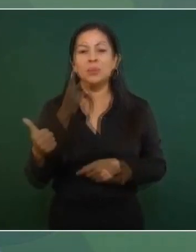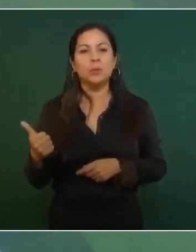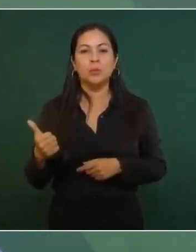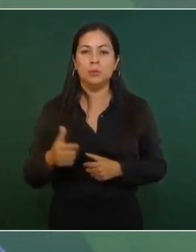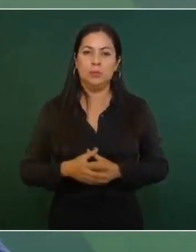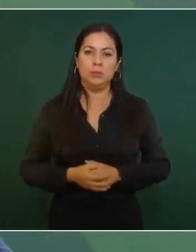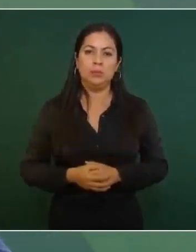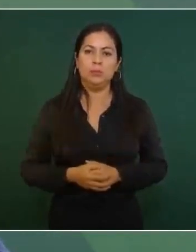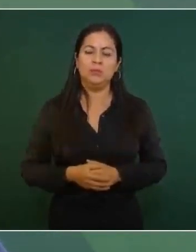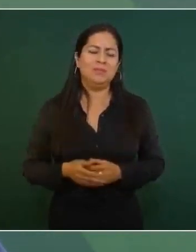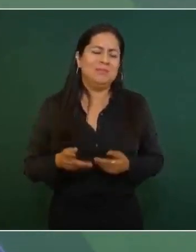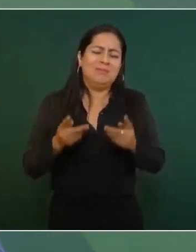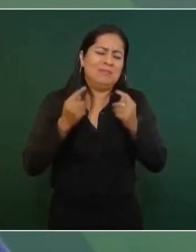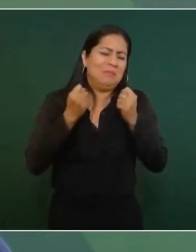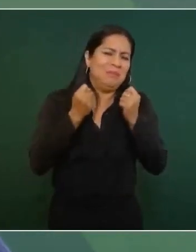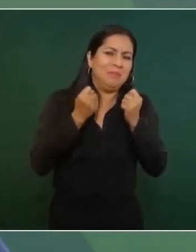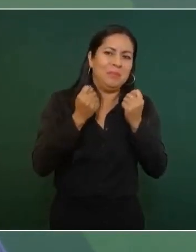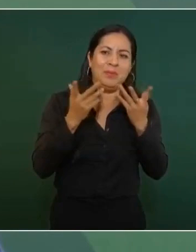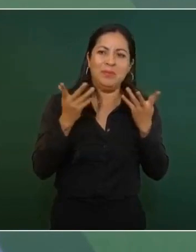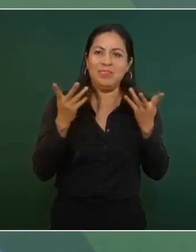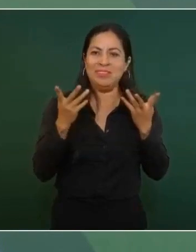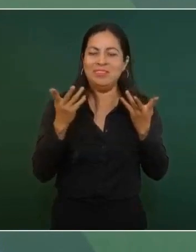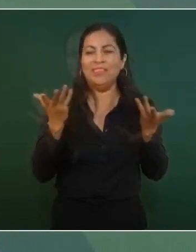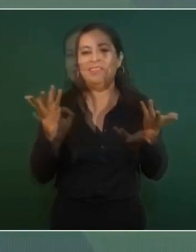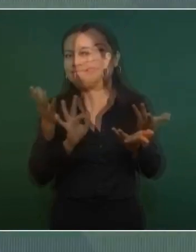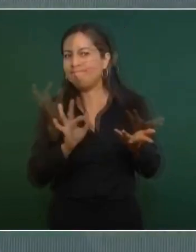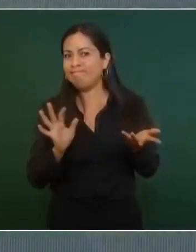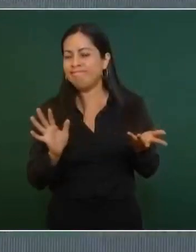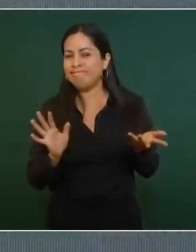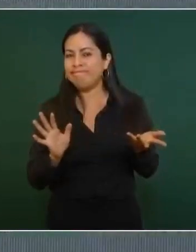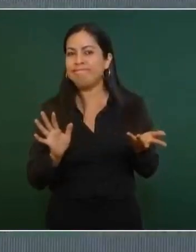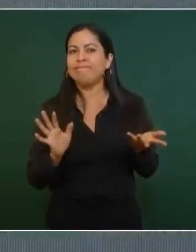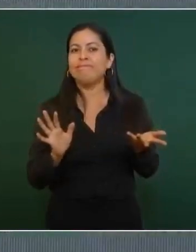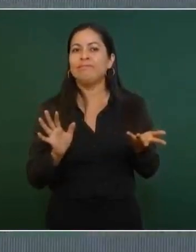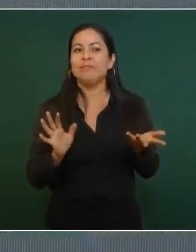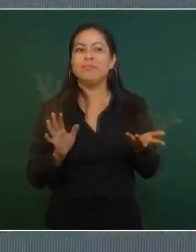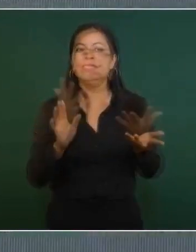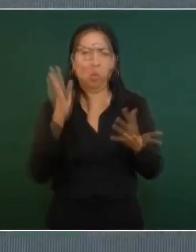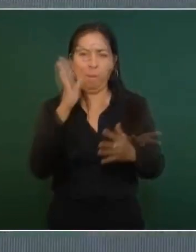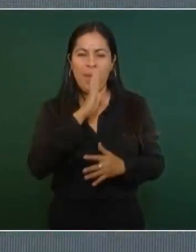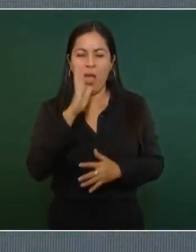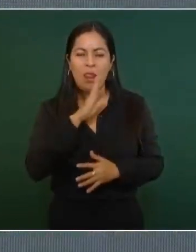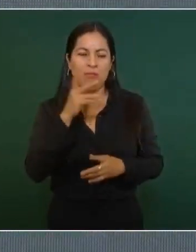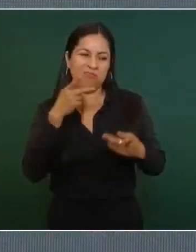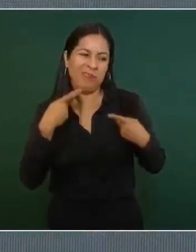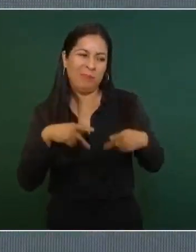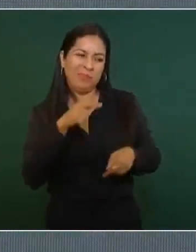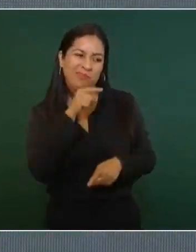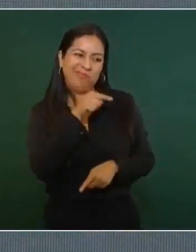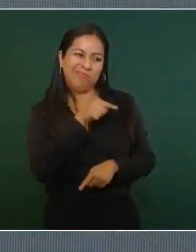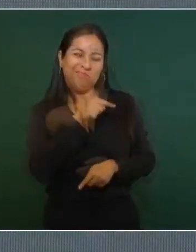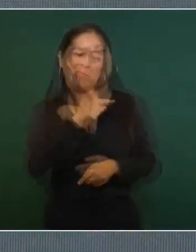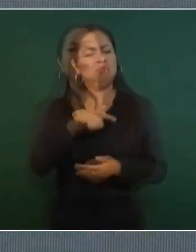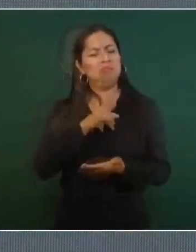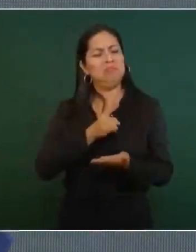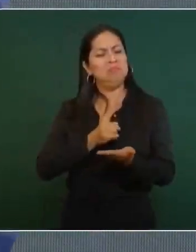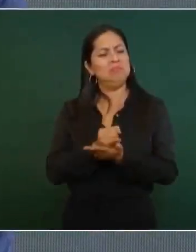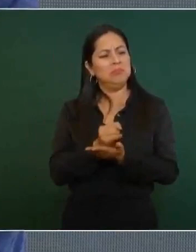y aunque en un tiempo se hayan portado mal, pero deciden